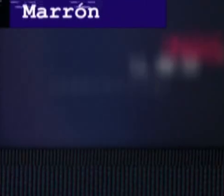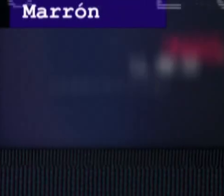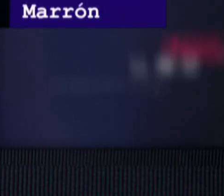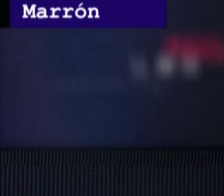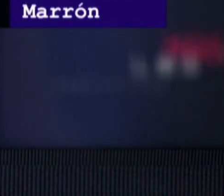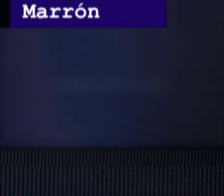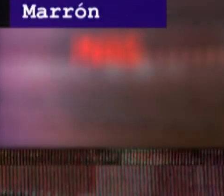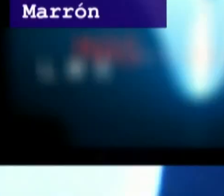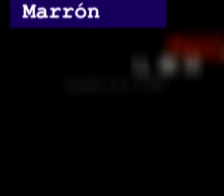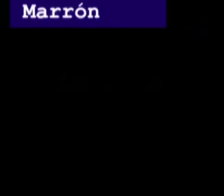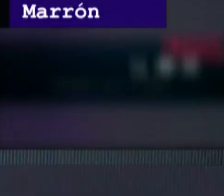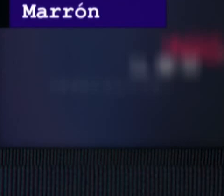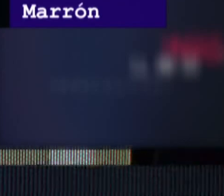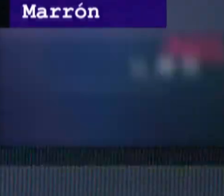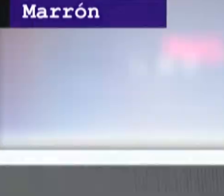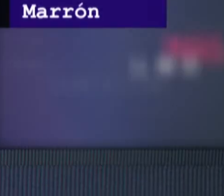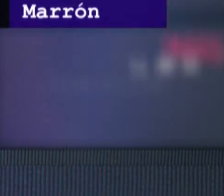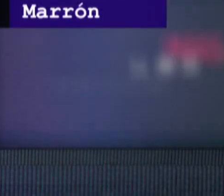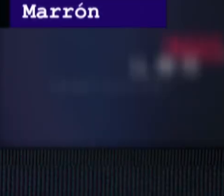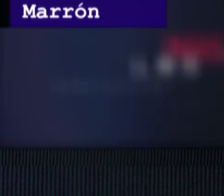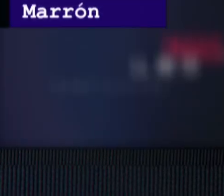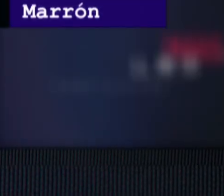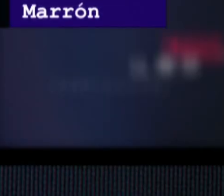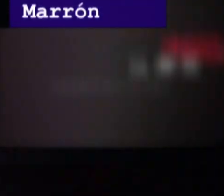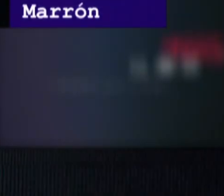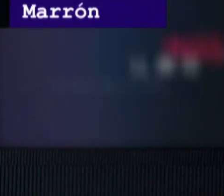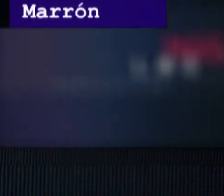en la jaula de las gallinas,